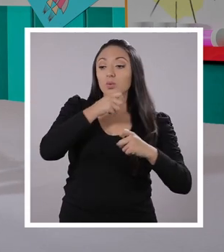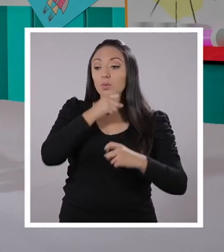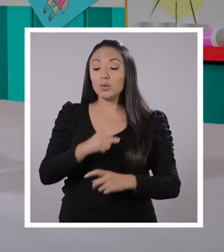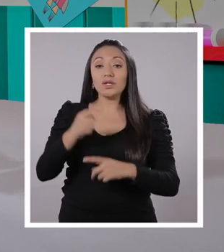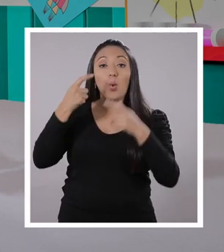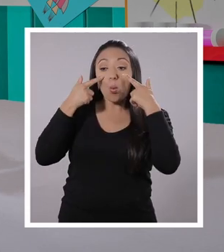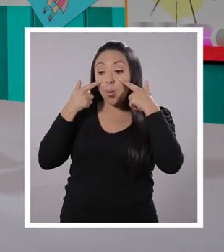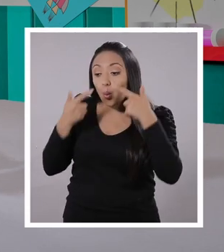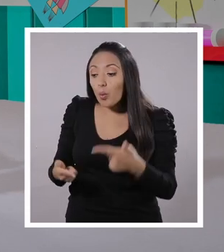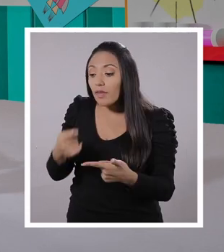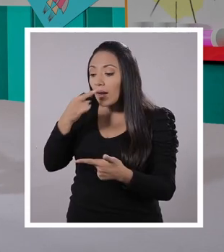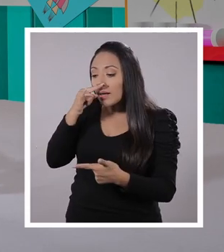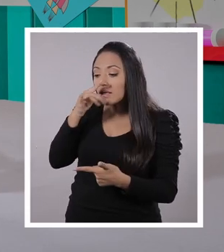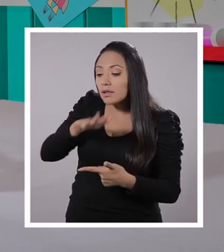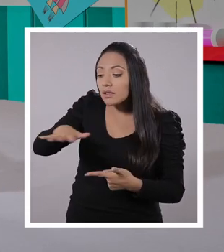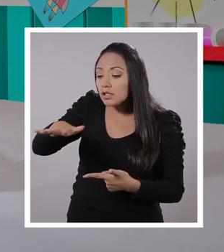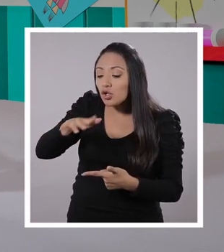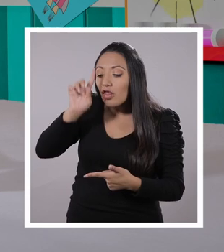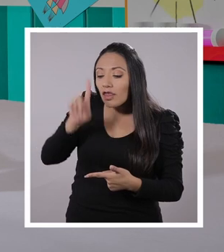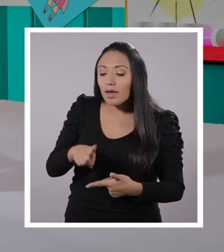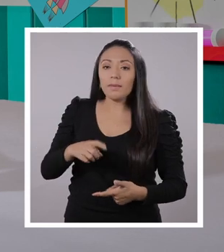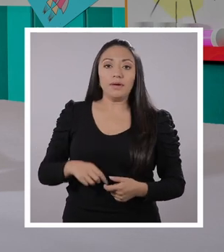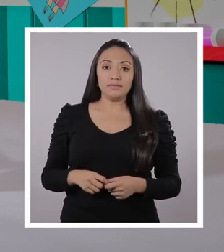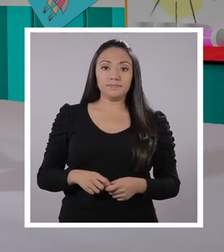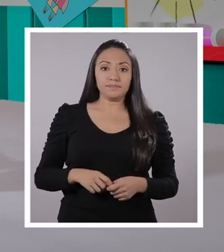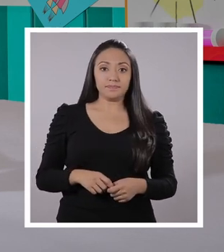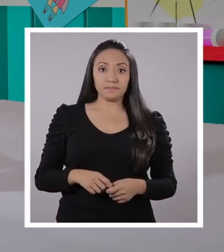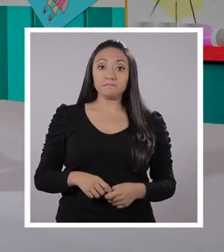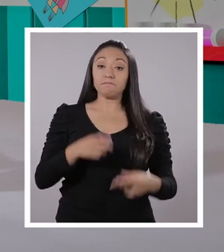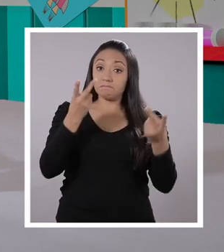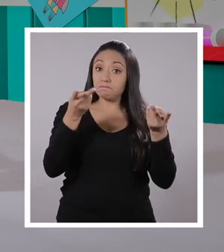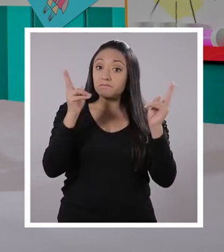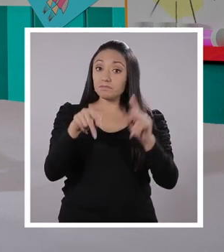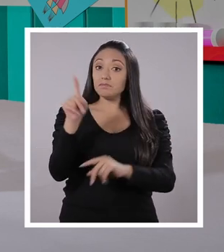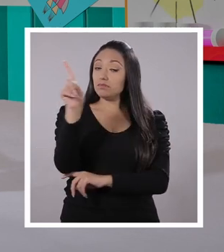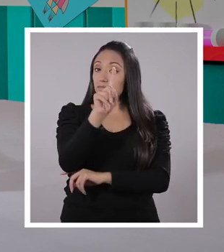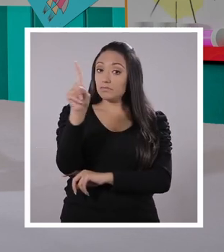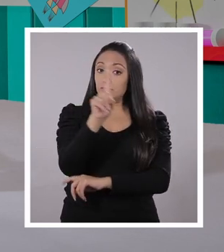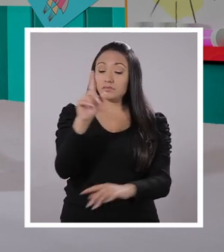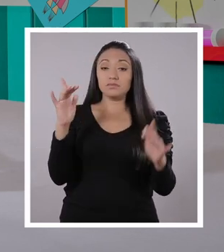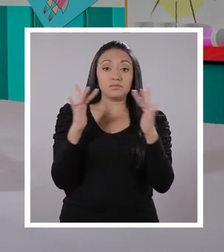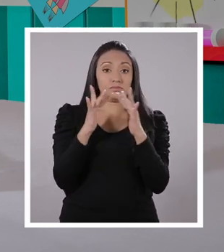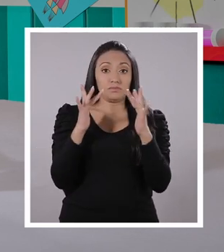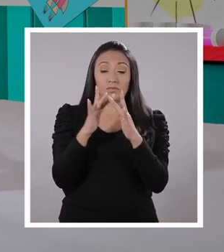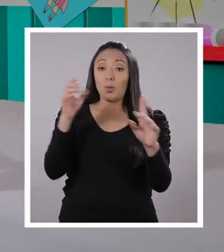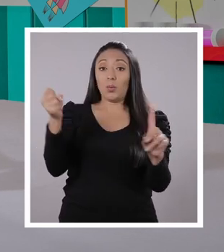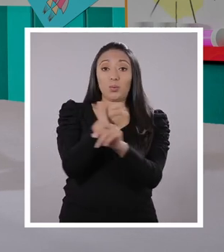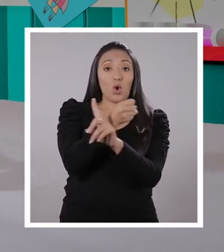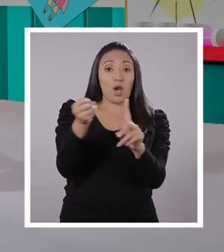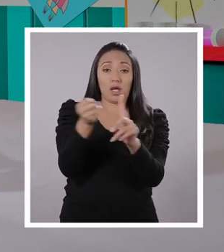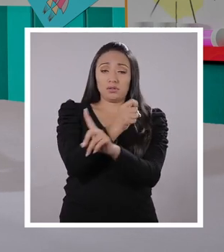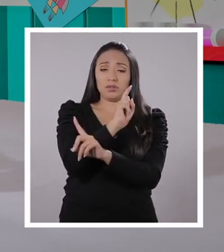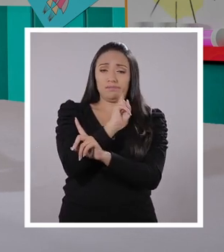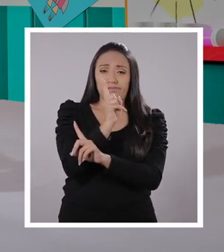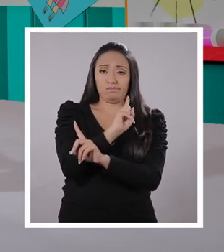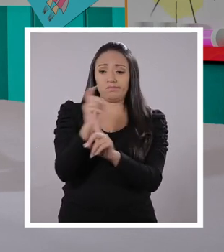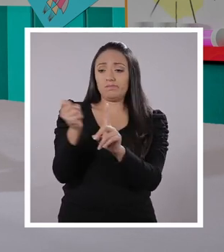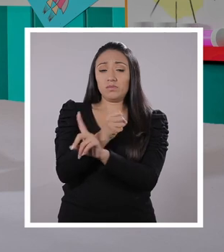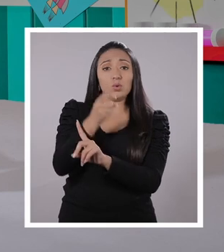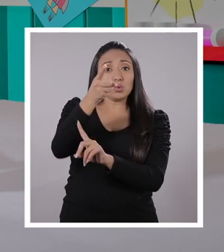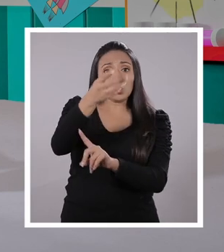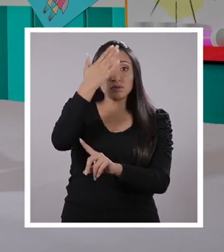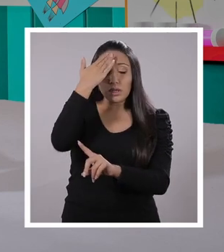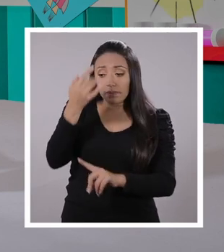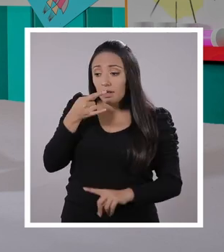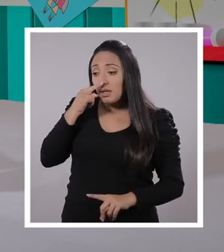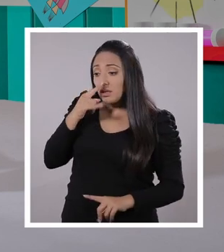este niño que no le pase absolutamente nada. Hablamos de que no tenga contacto con violencia y que si ustedes conocen que